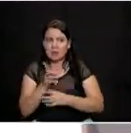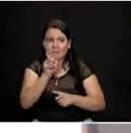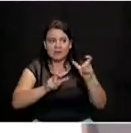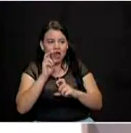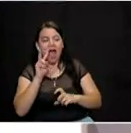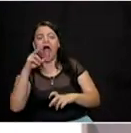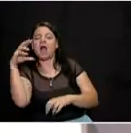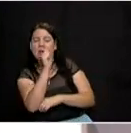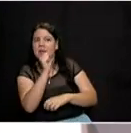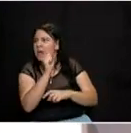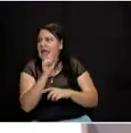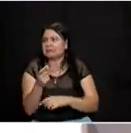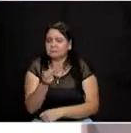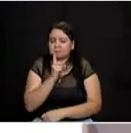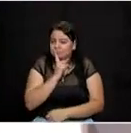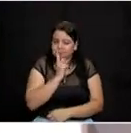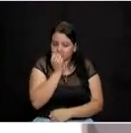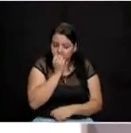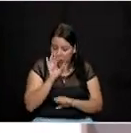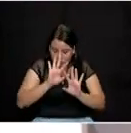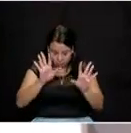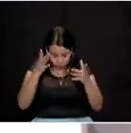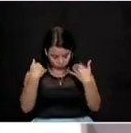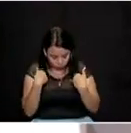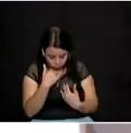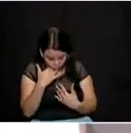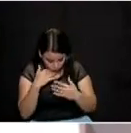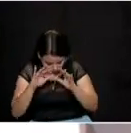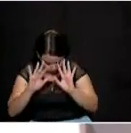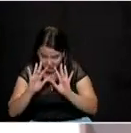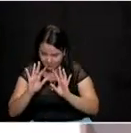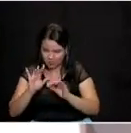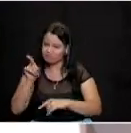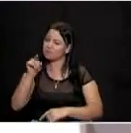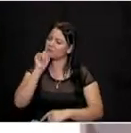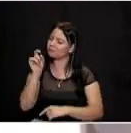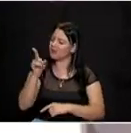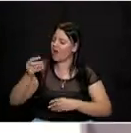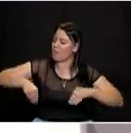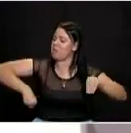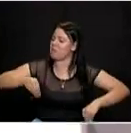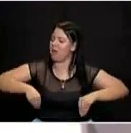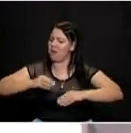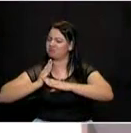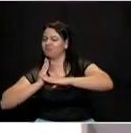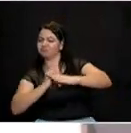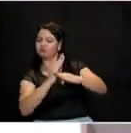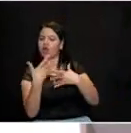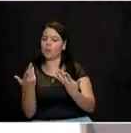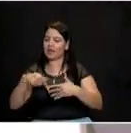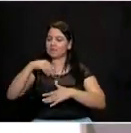del tema de la corrupción. Si usted sale electo alcalde, ¿qué va a hacer para combatir la corrupción en la ciudad de Medellín?